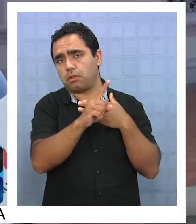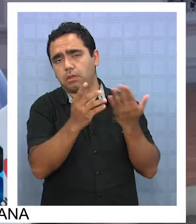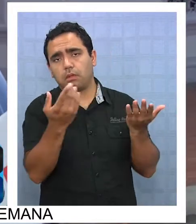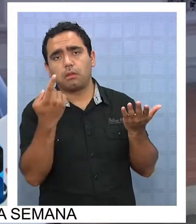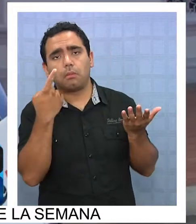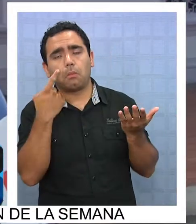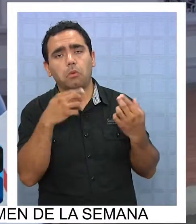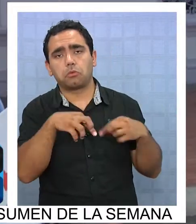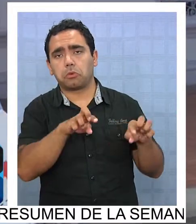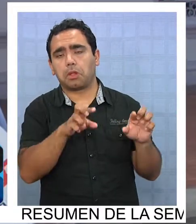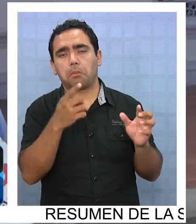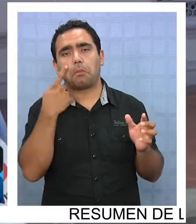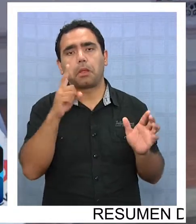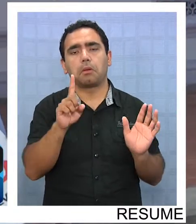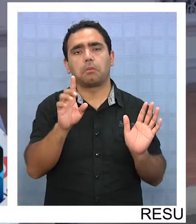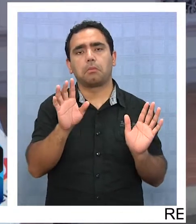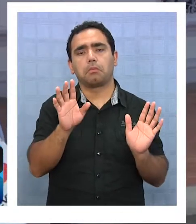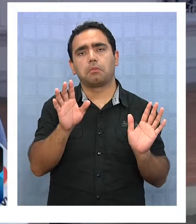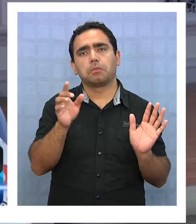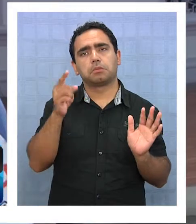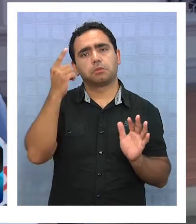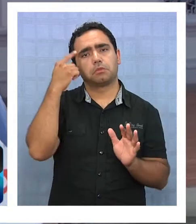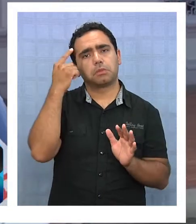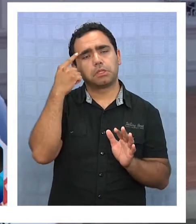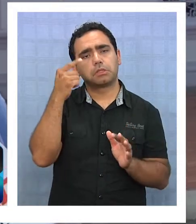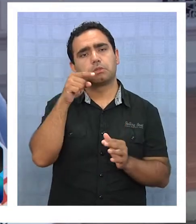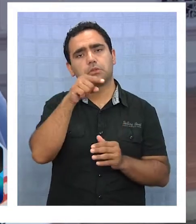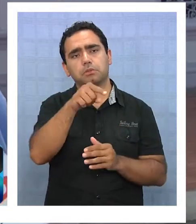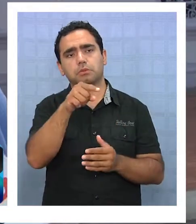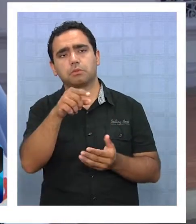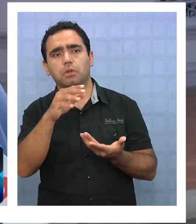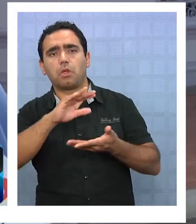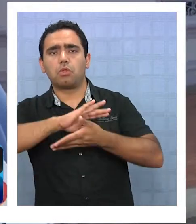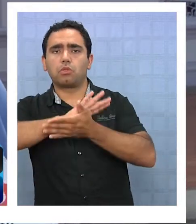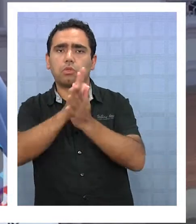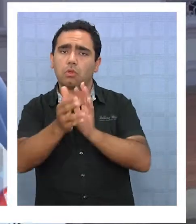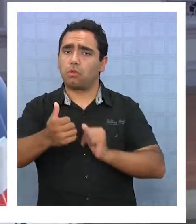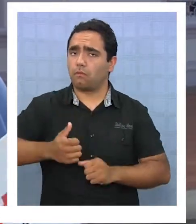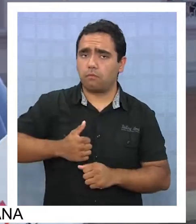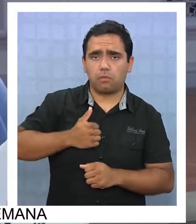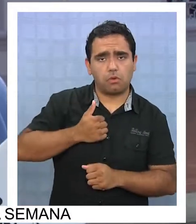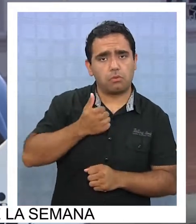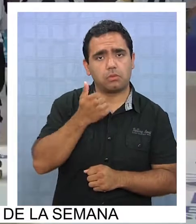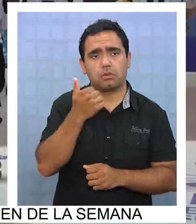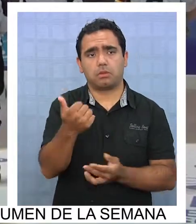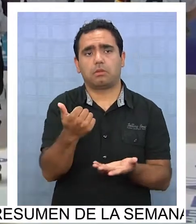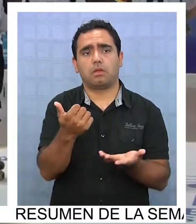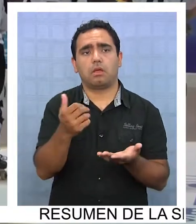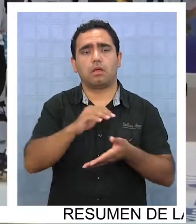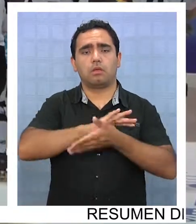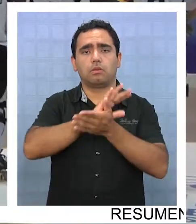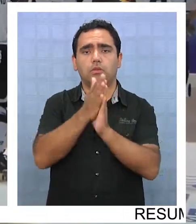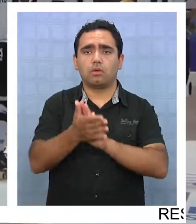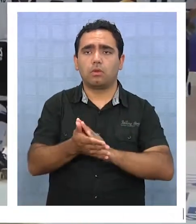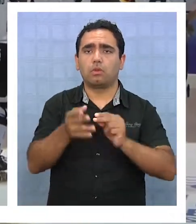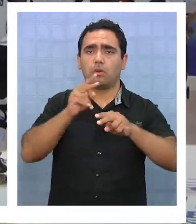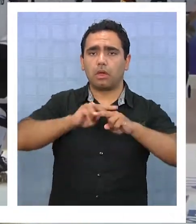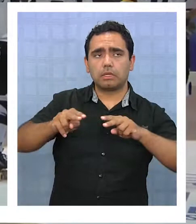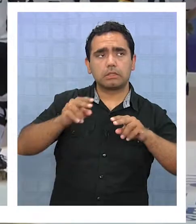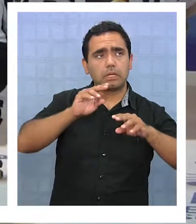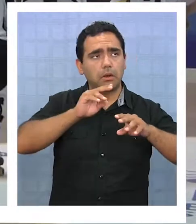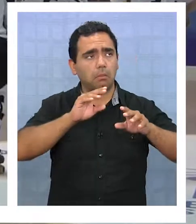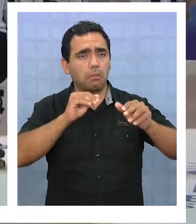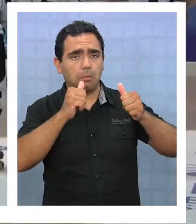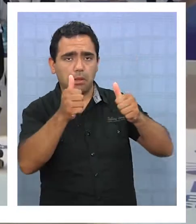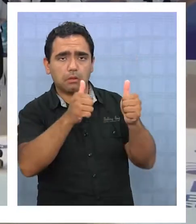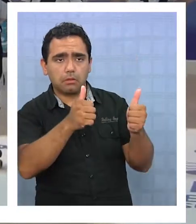pero si se hace un evento con toda la voluntad y con todos los medios que hay para hacerlo